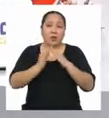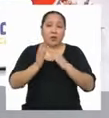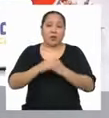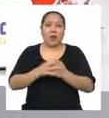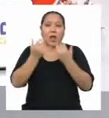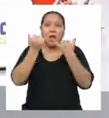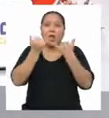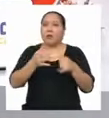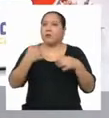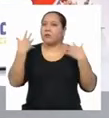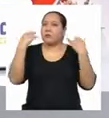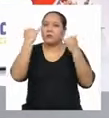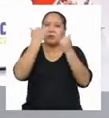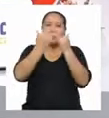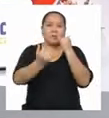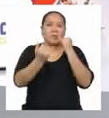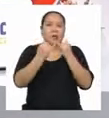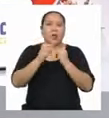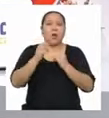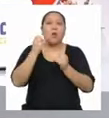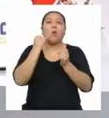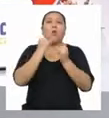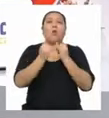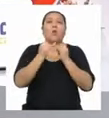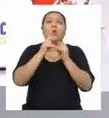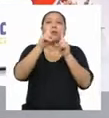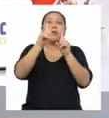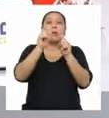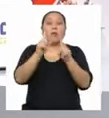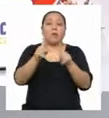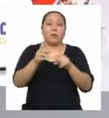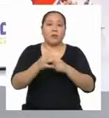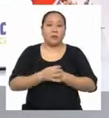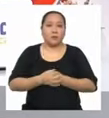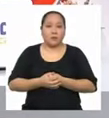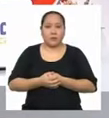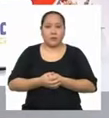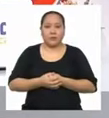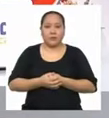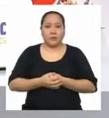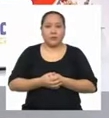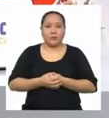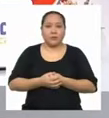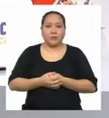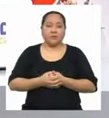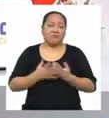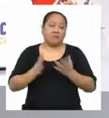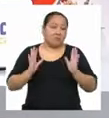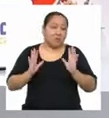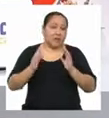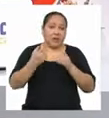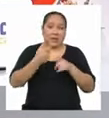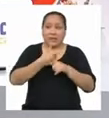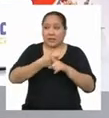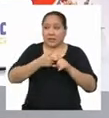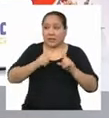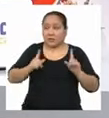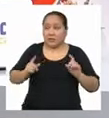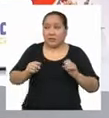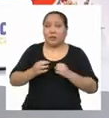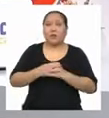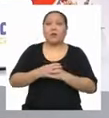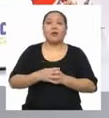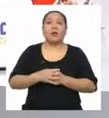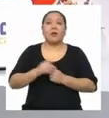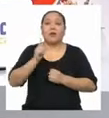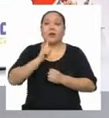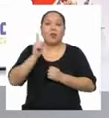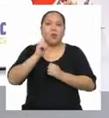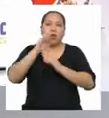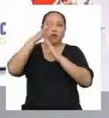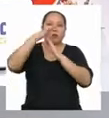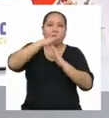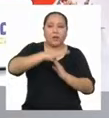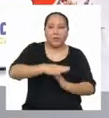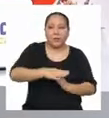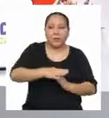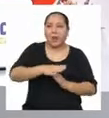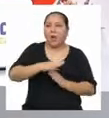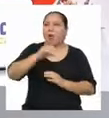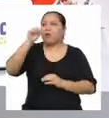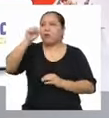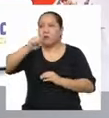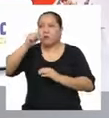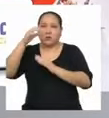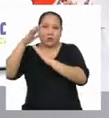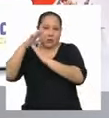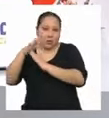terminar Vayamos a la última Pregunta Independientemente De que si fueron Discriminados O no